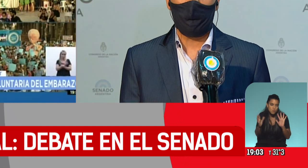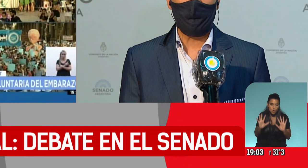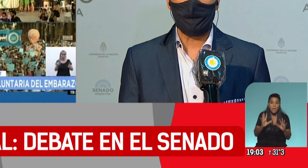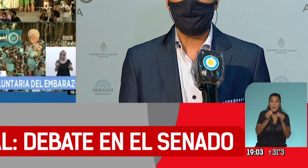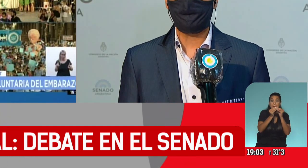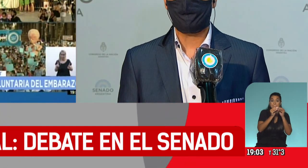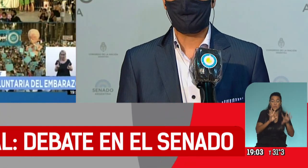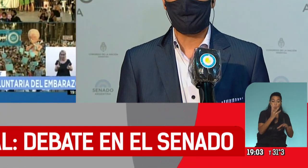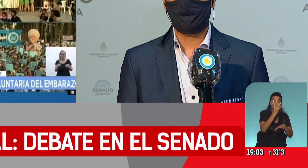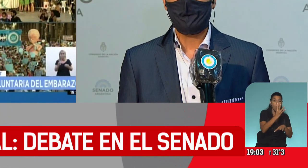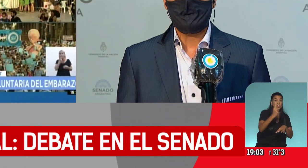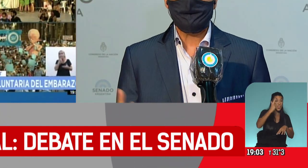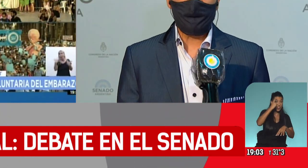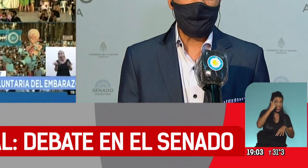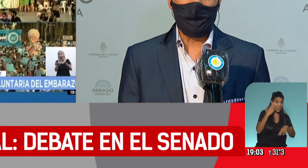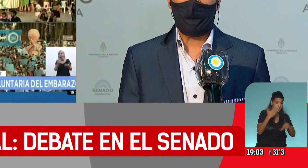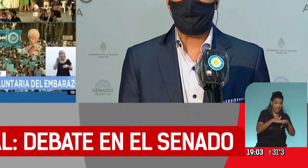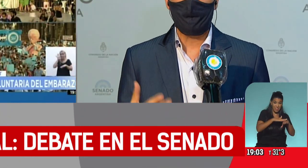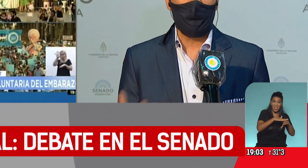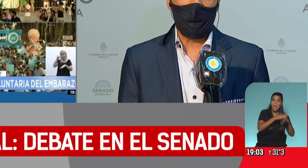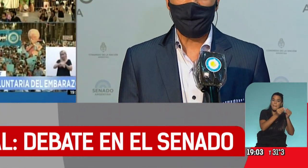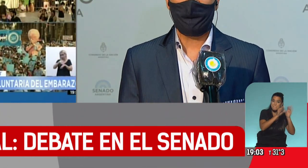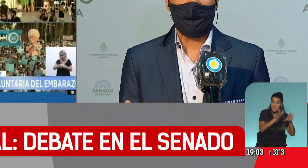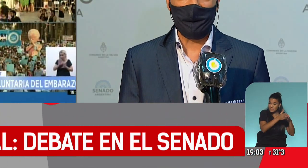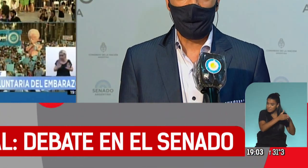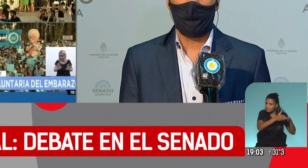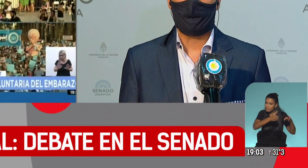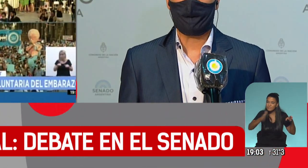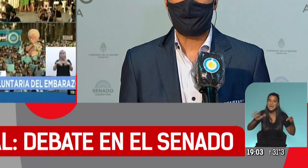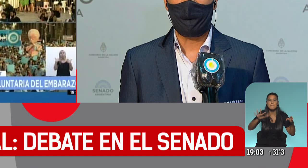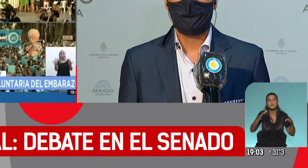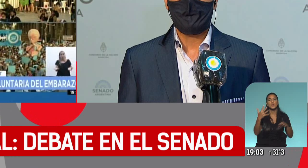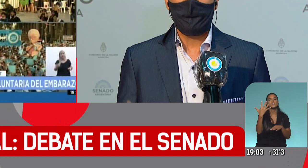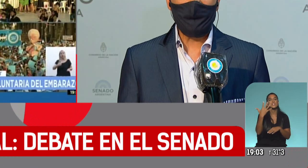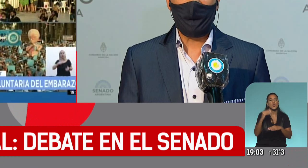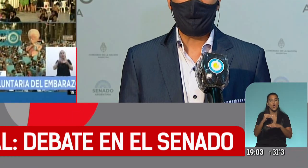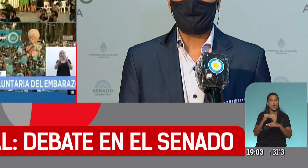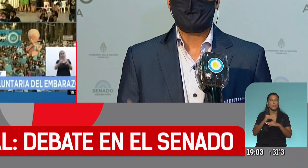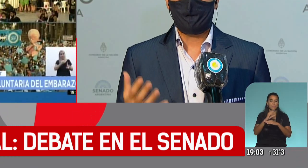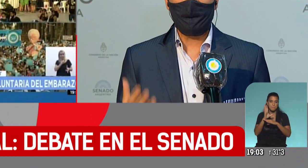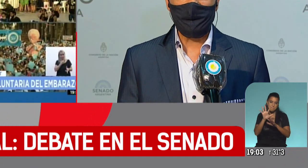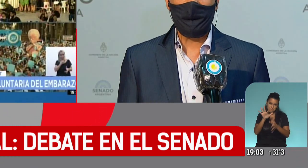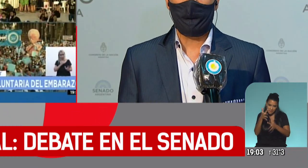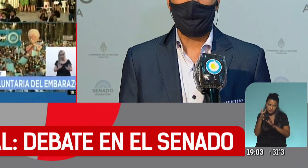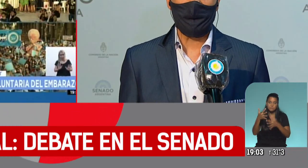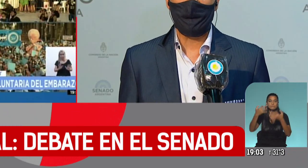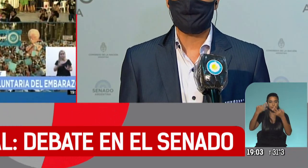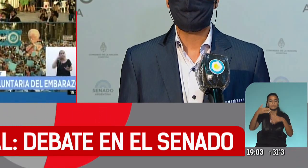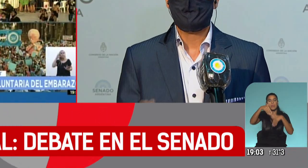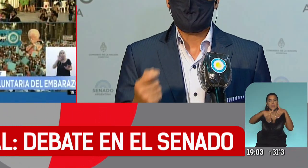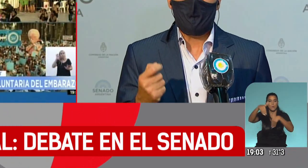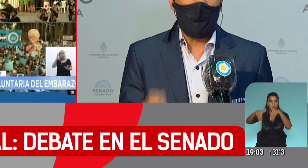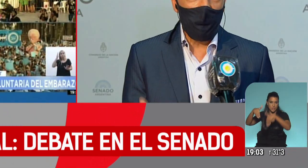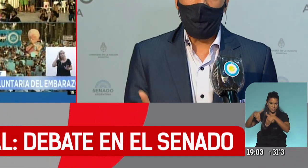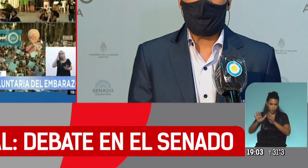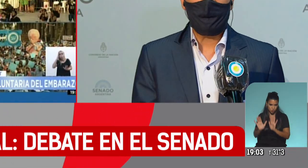empezó a las 4 y 10 de la tarde, se estima que no antes de las 5 de la mañana va a llegar la decisiva votación.